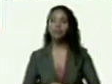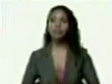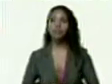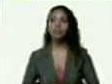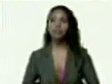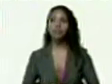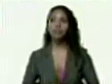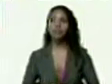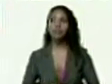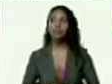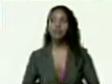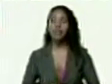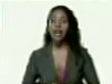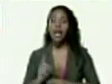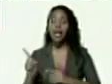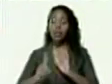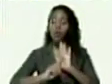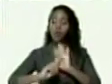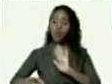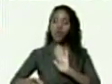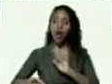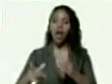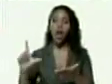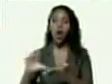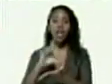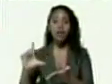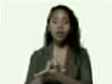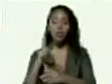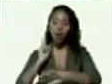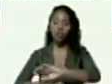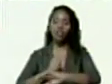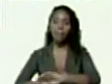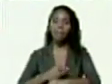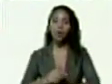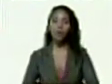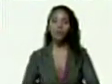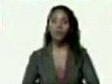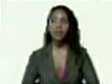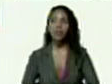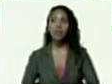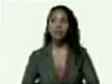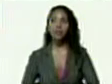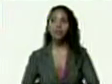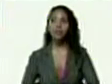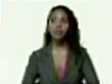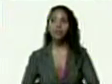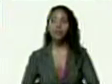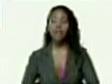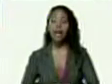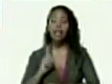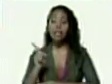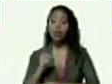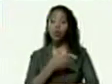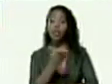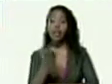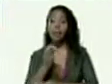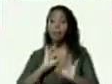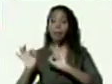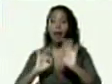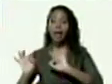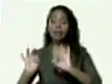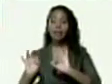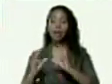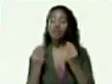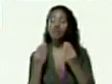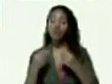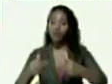está descretado en los libros de los tiempos así que a prepararse con mucho